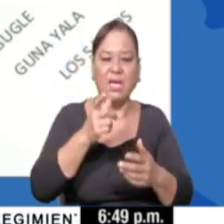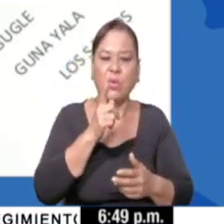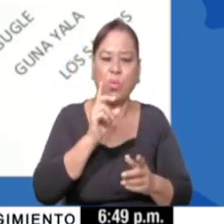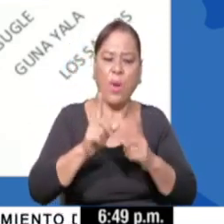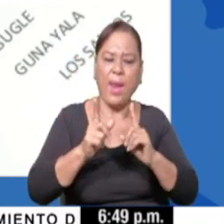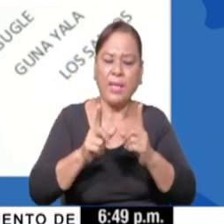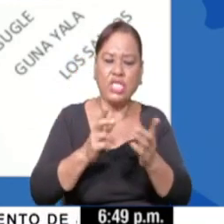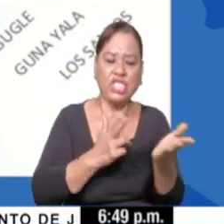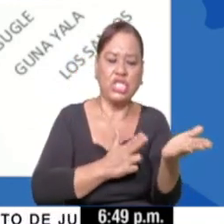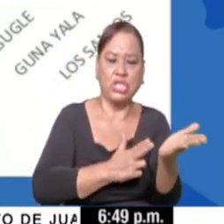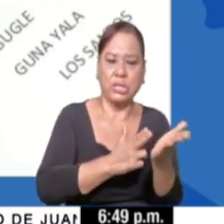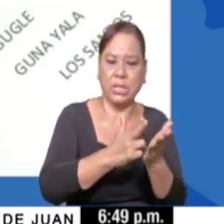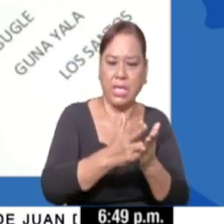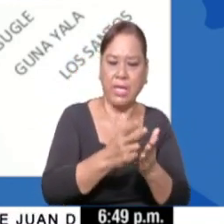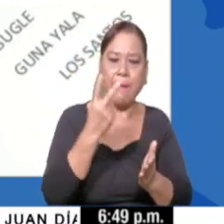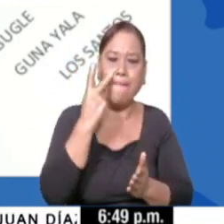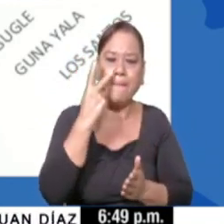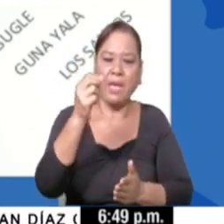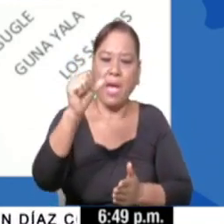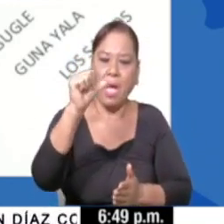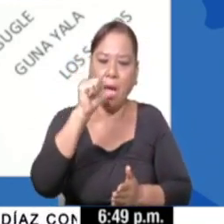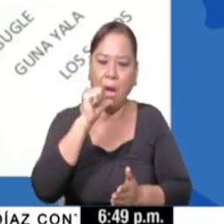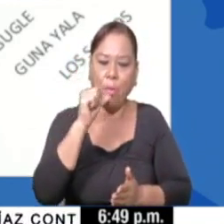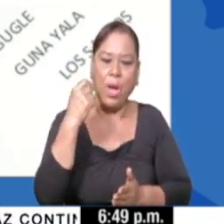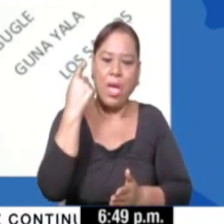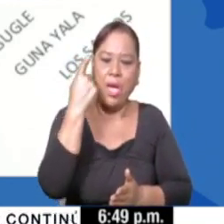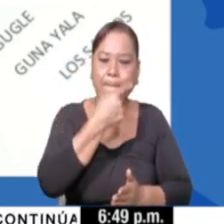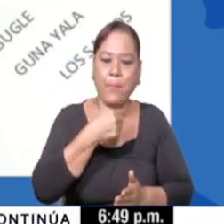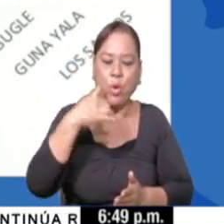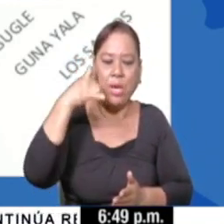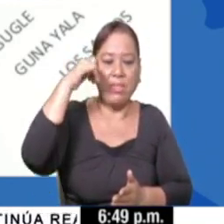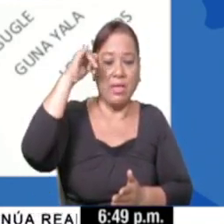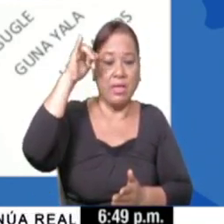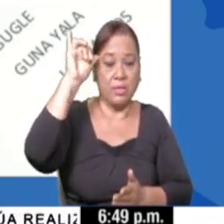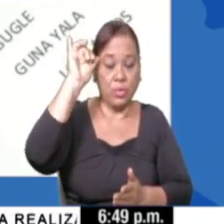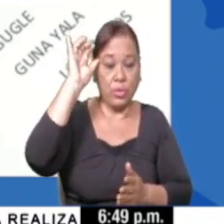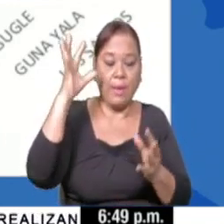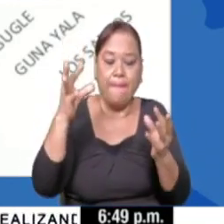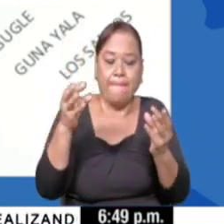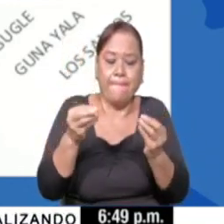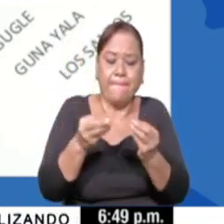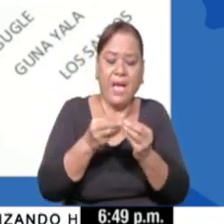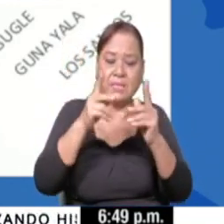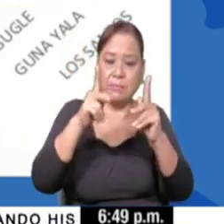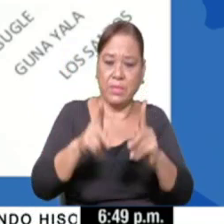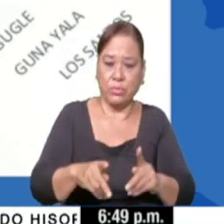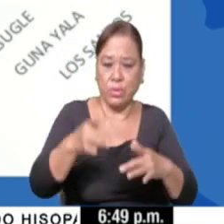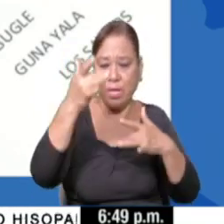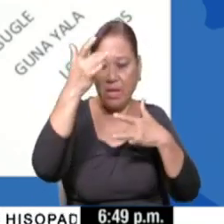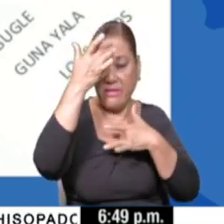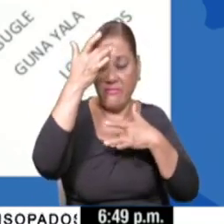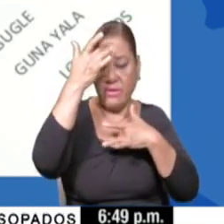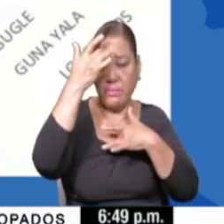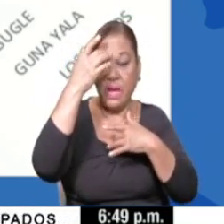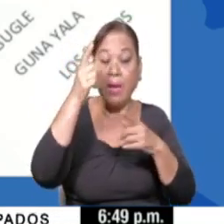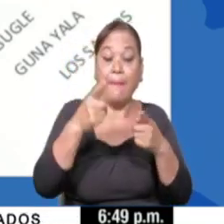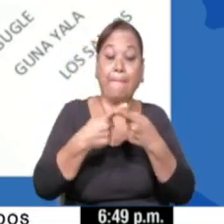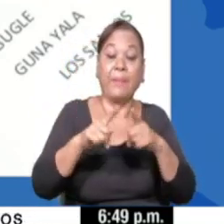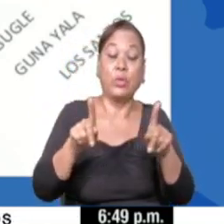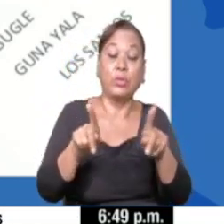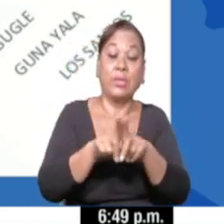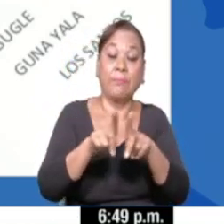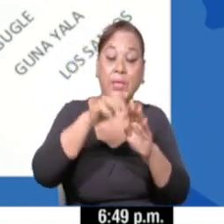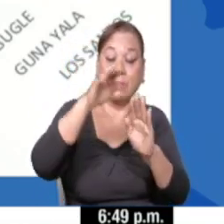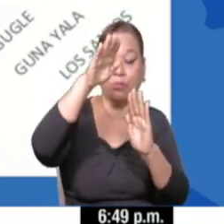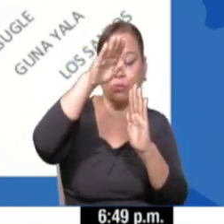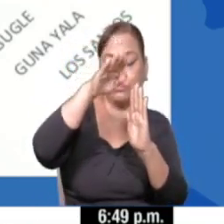del Toro, sin embargo, vemos como que son nuestras provincias con mayor tasa de casos activos y ya han disminuido por debajo